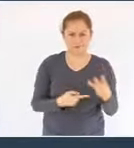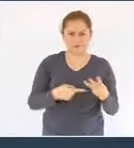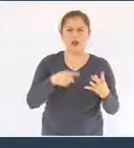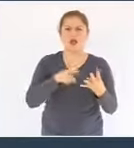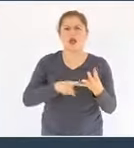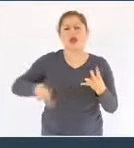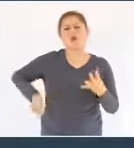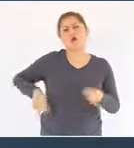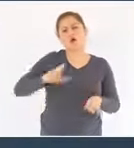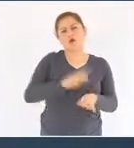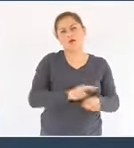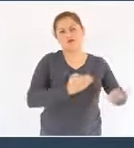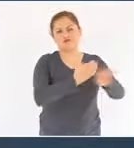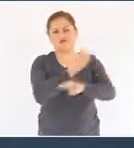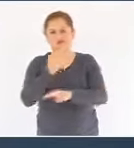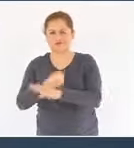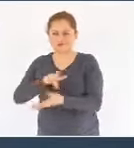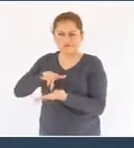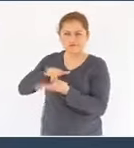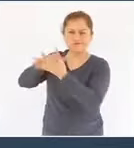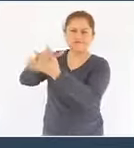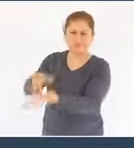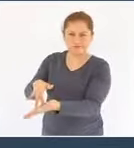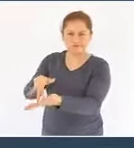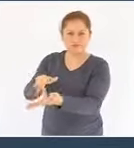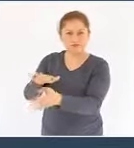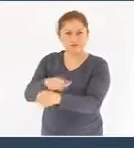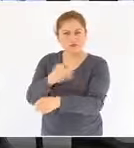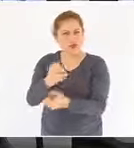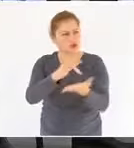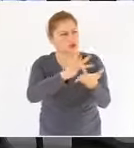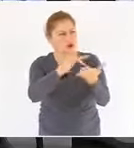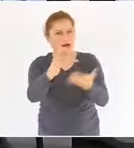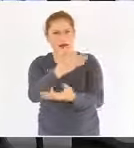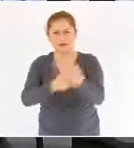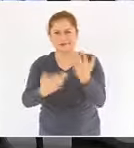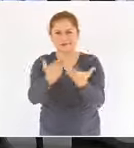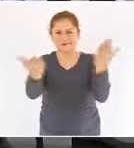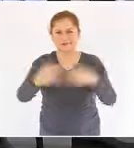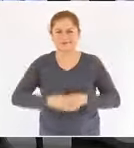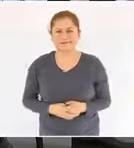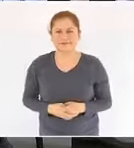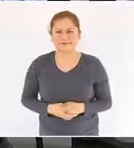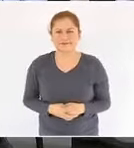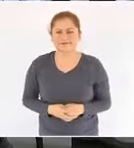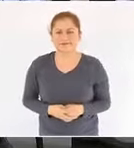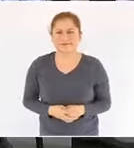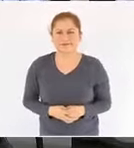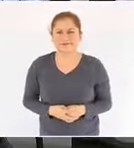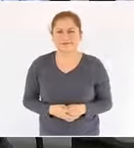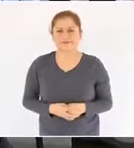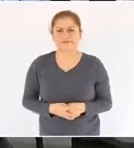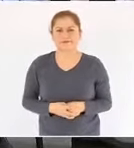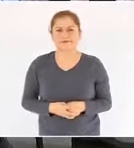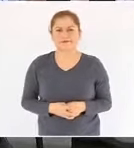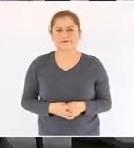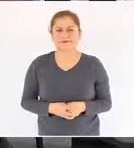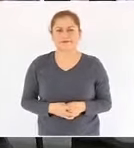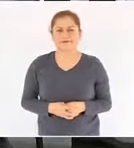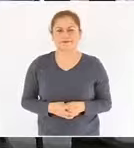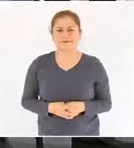gobiernos de los estados. Muchas gracias a todos ustedes. En particular